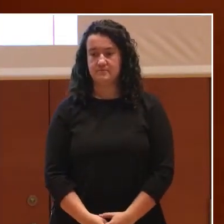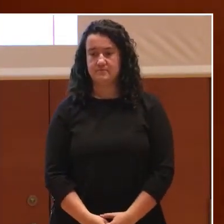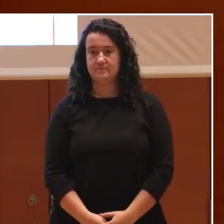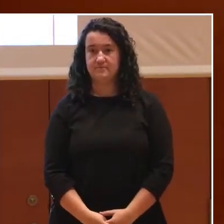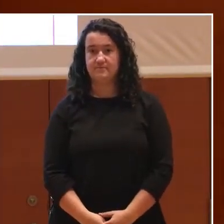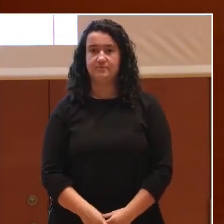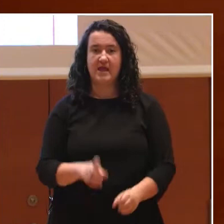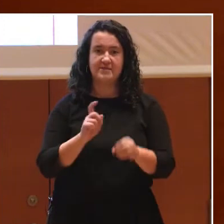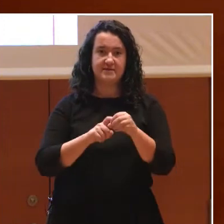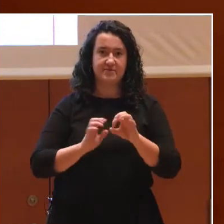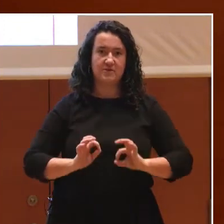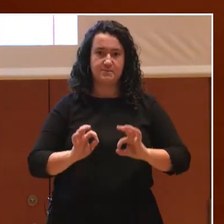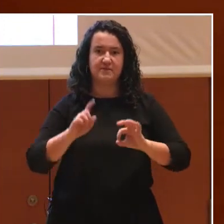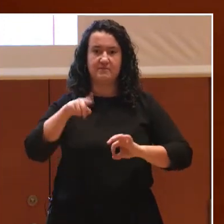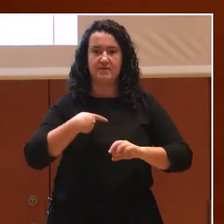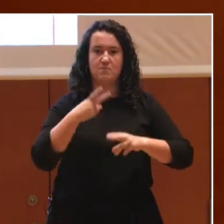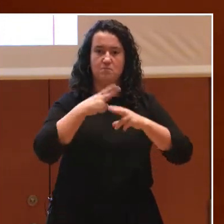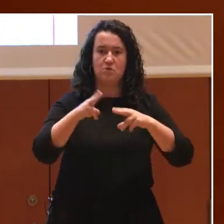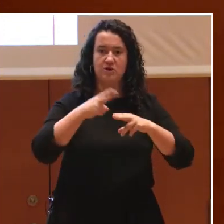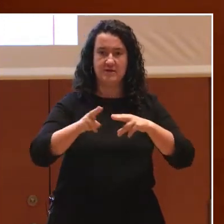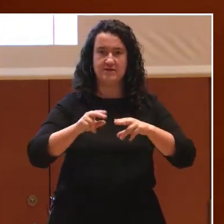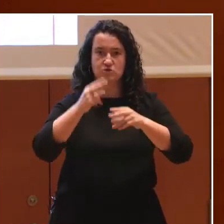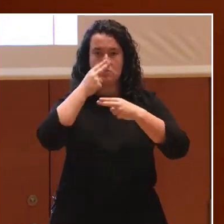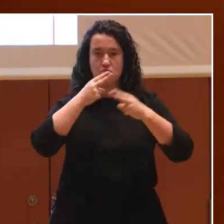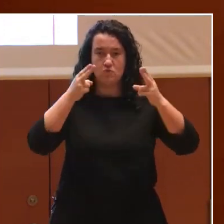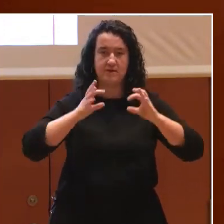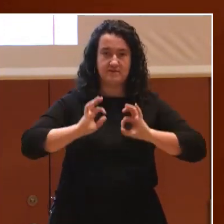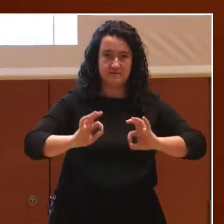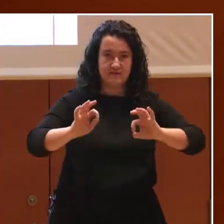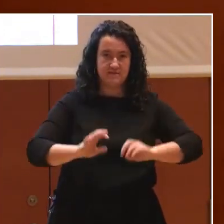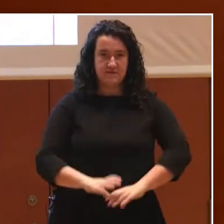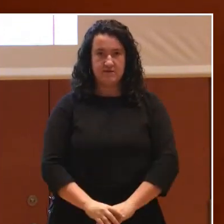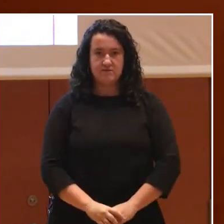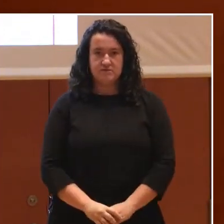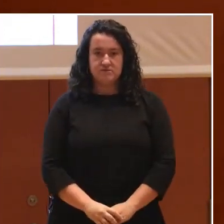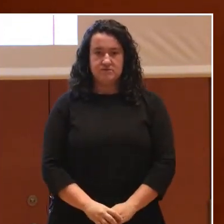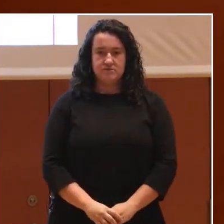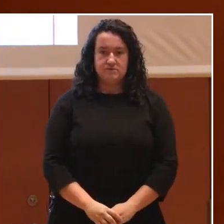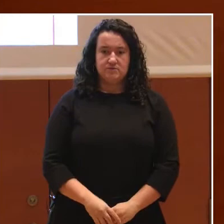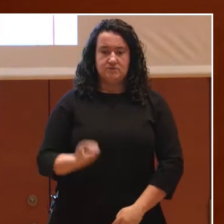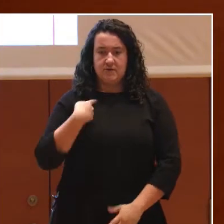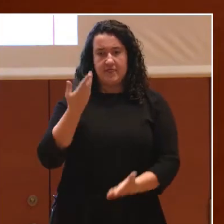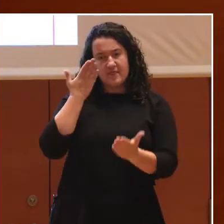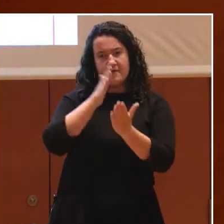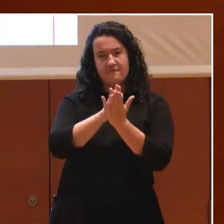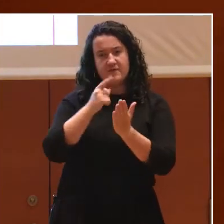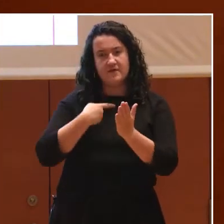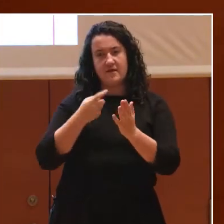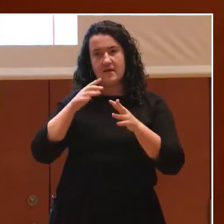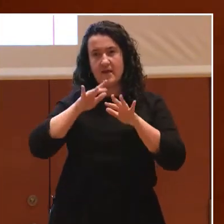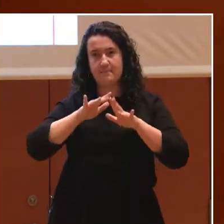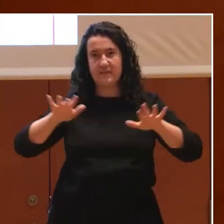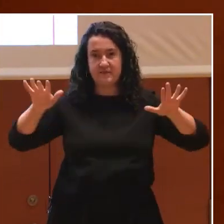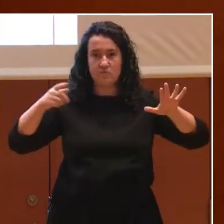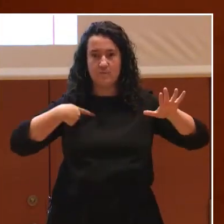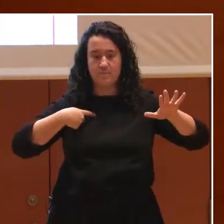Intervenciones específicas, también desde políticas públicas específicas, hacer frente al edadismo que sitúa a